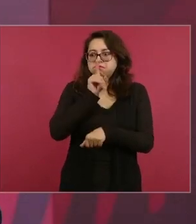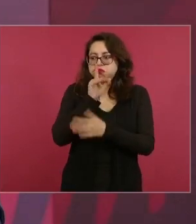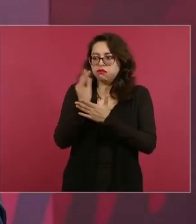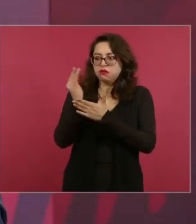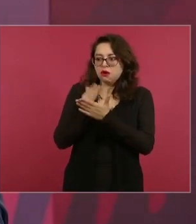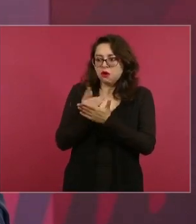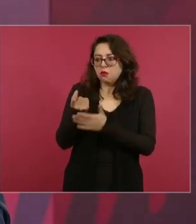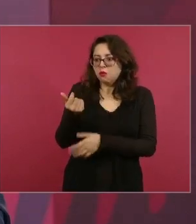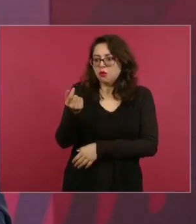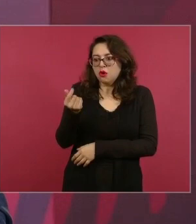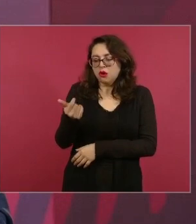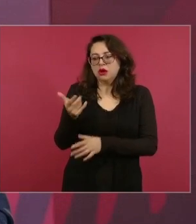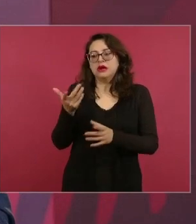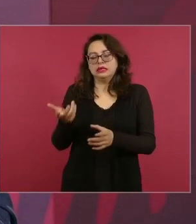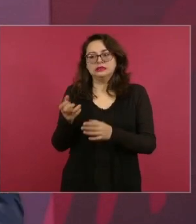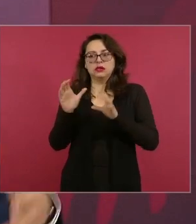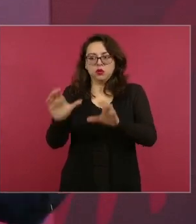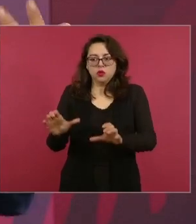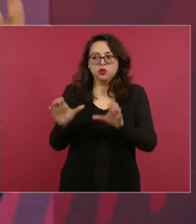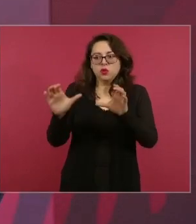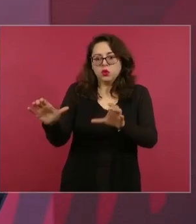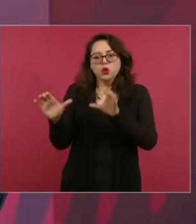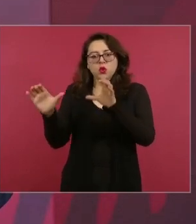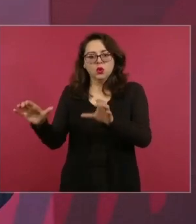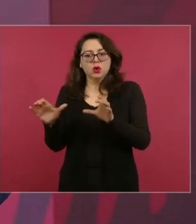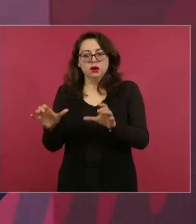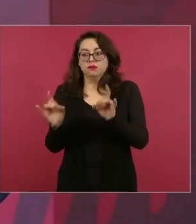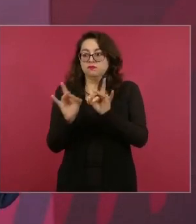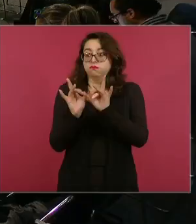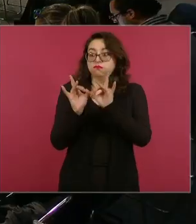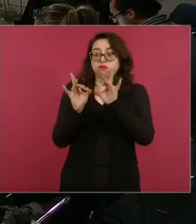fatal, tremendo. Pero, ¿por qué